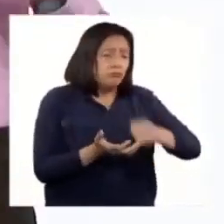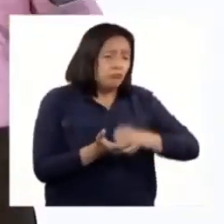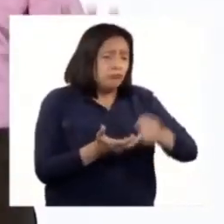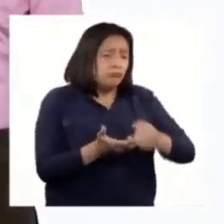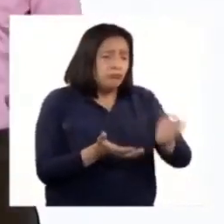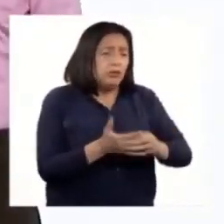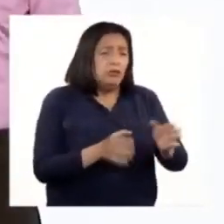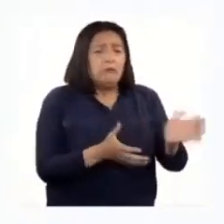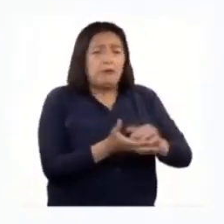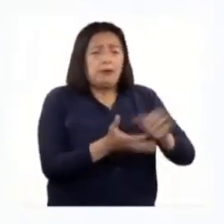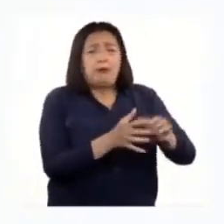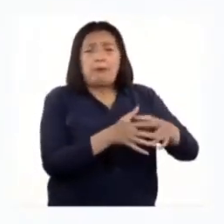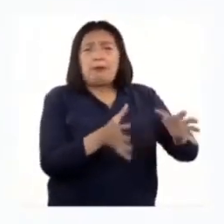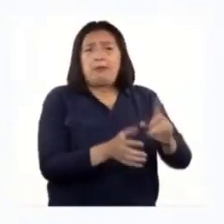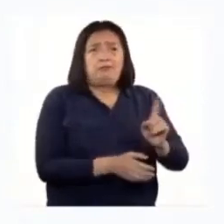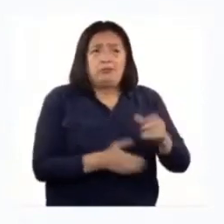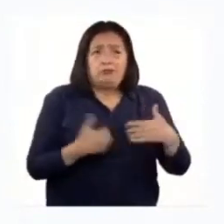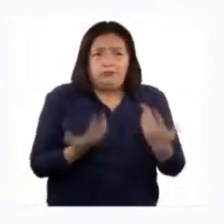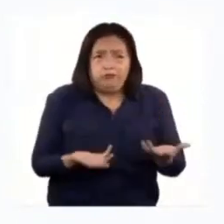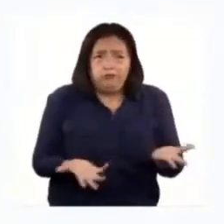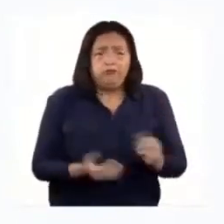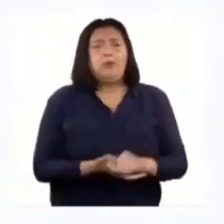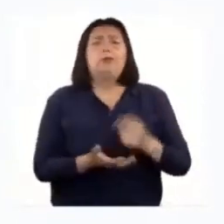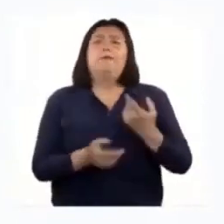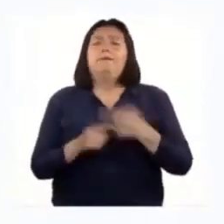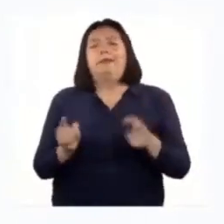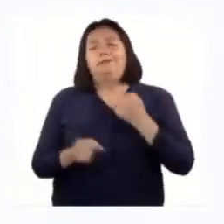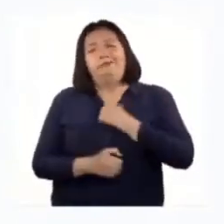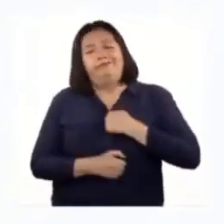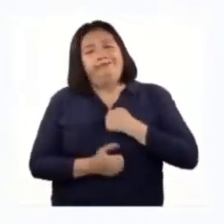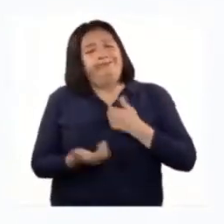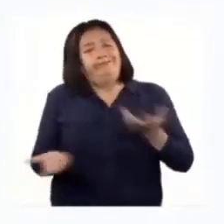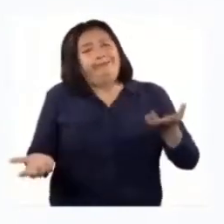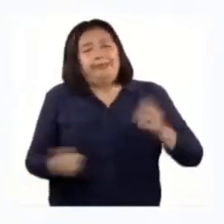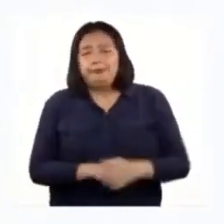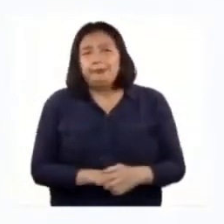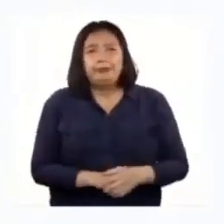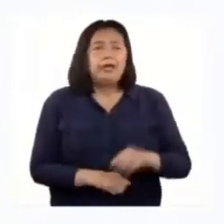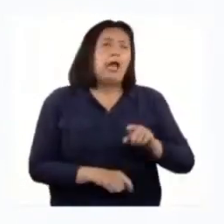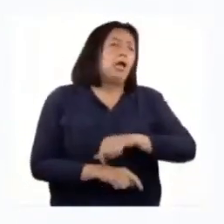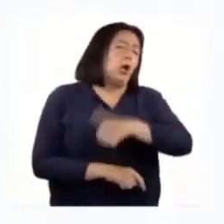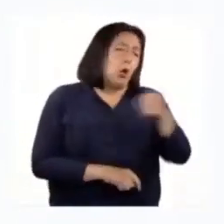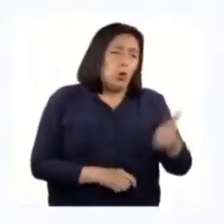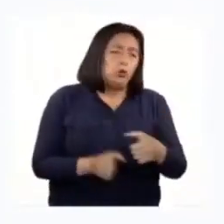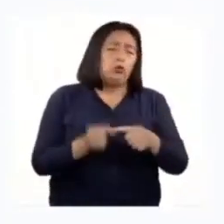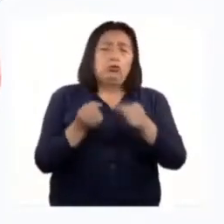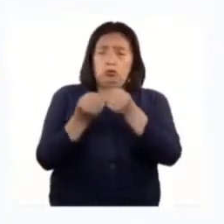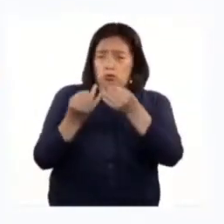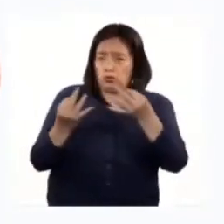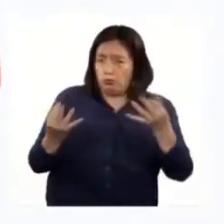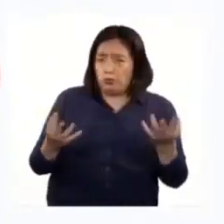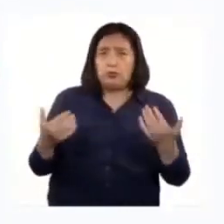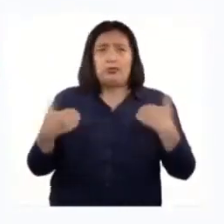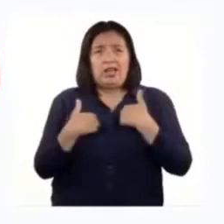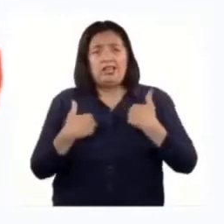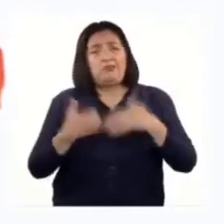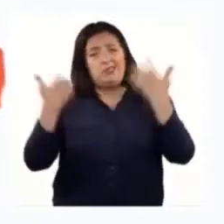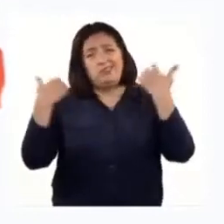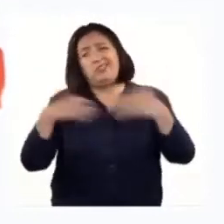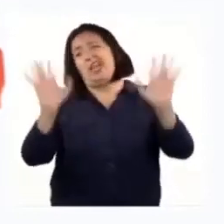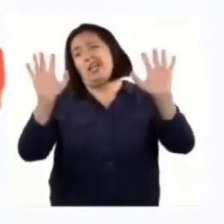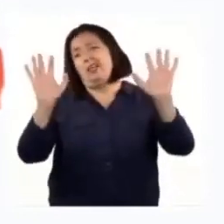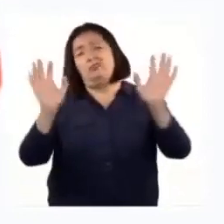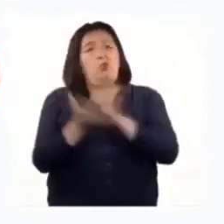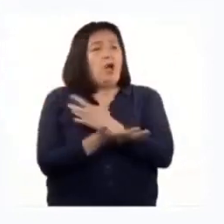poblando la Tierra. Sin embargo, lamentablemente, hay otro número importante de animales que ya